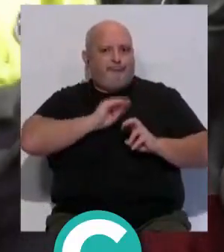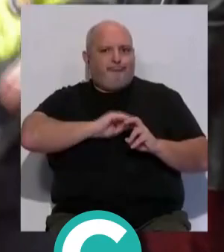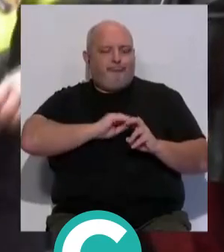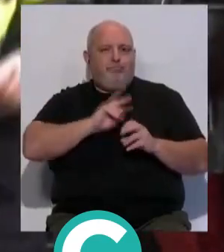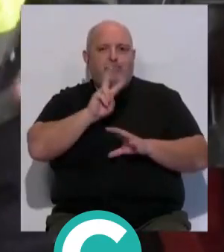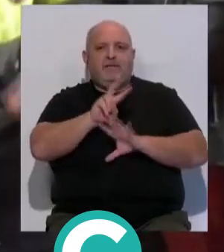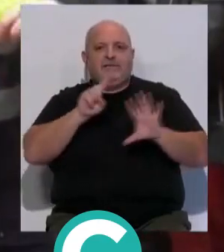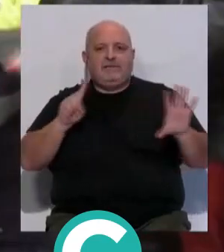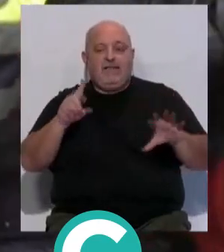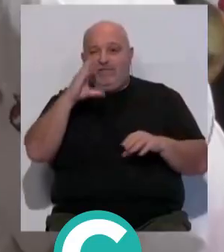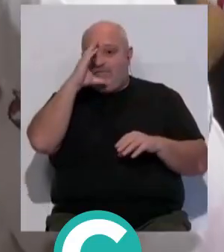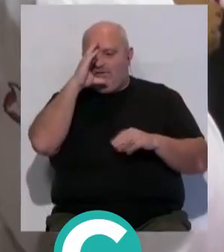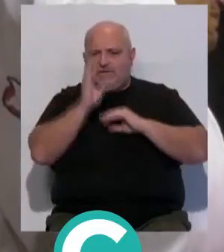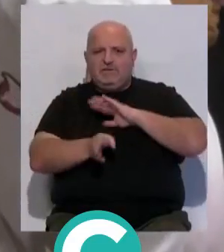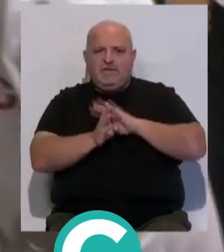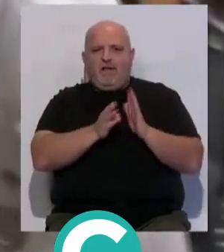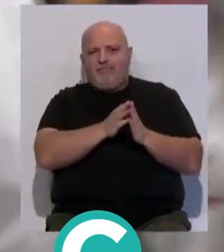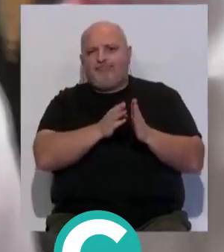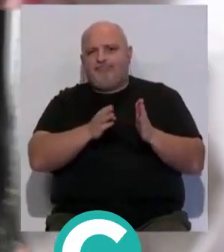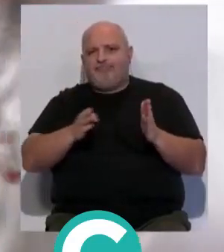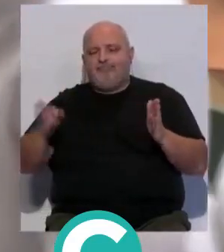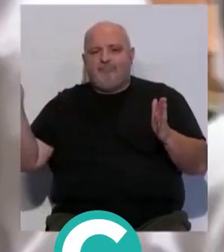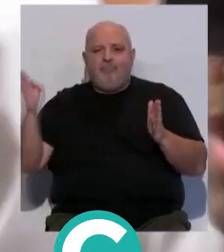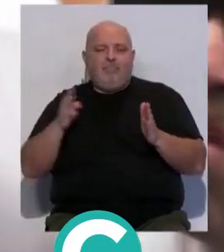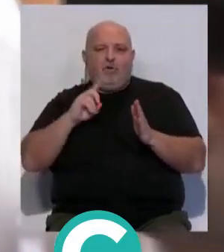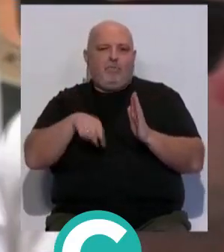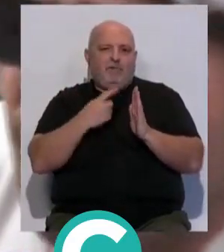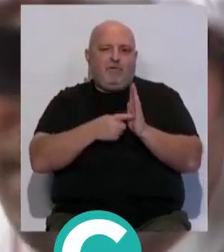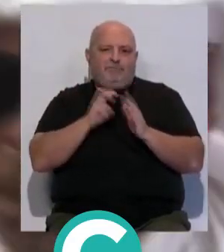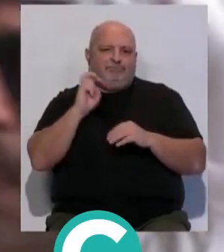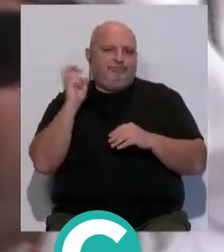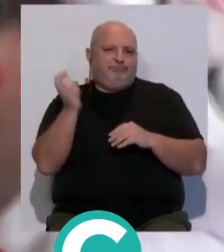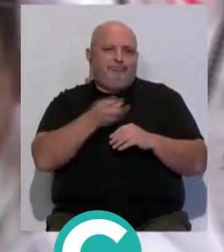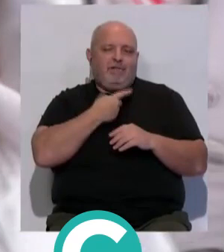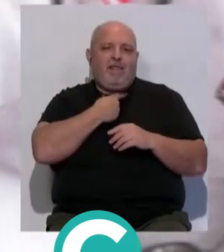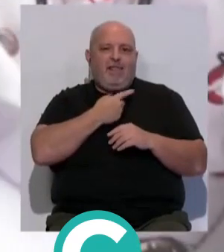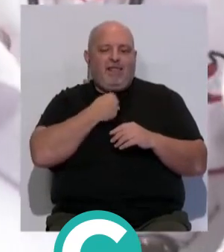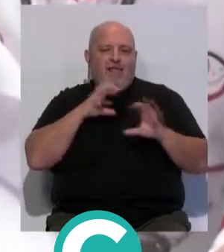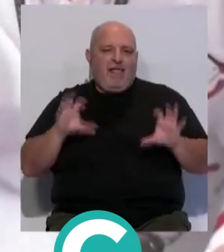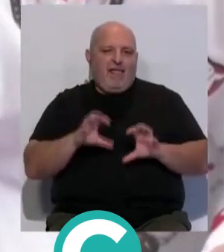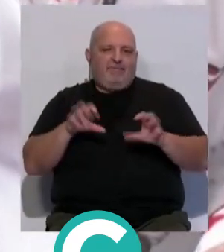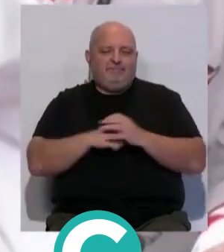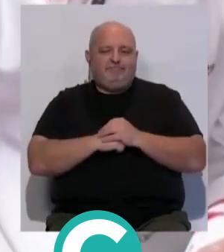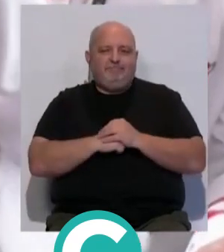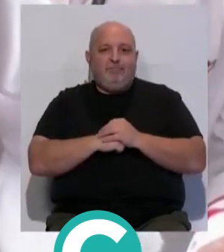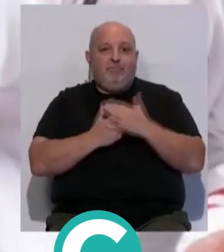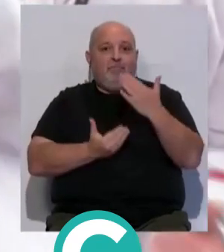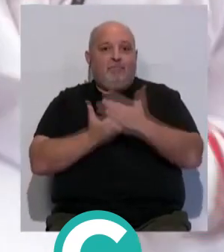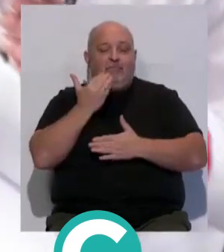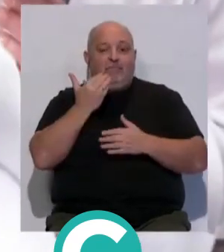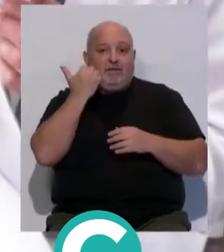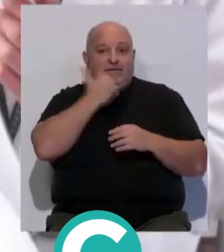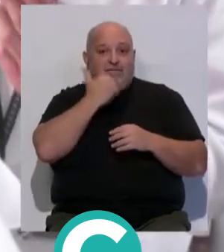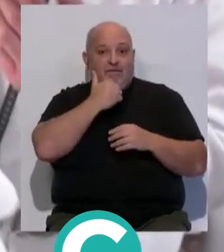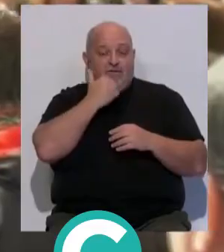hasta el 26 de febrero la ciudad se transforma y se vuelca por completo en un derroche de gracia e ingenio. La mañana del primer